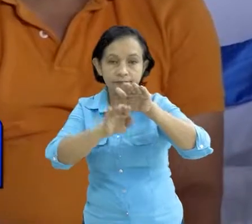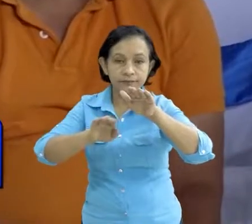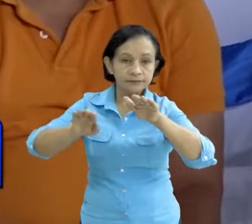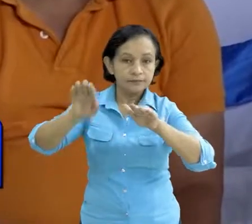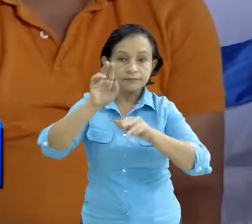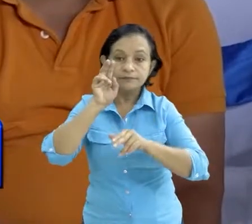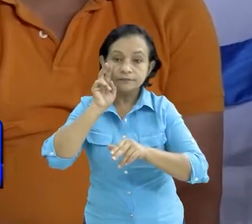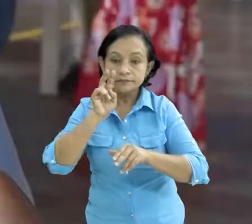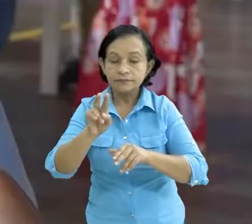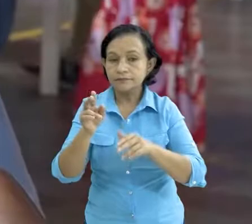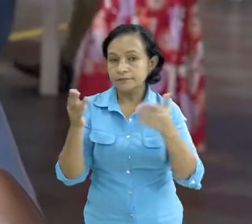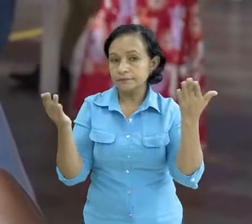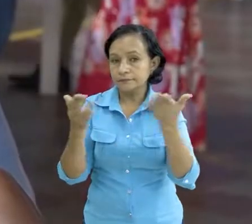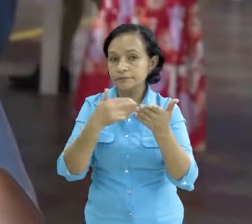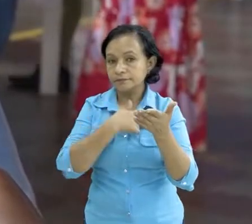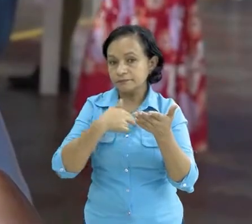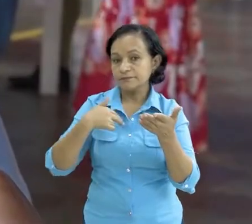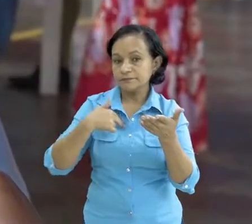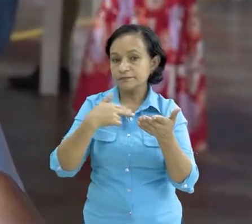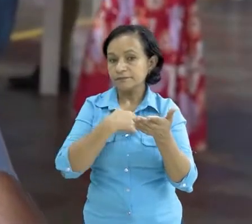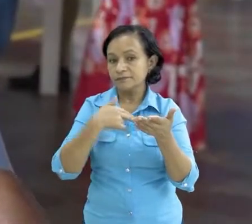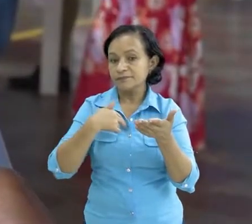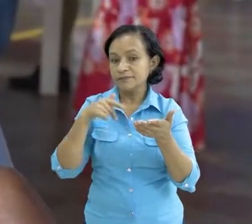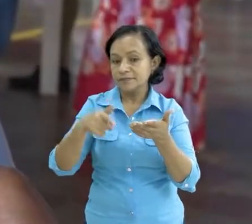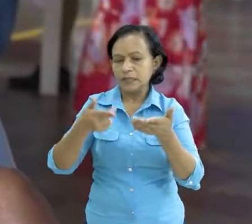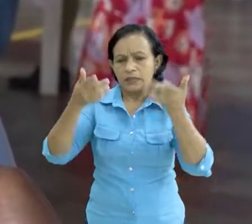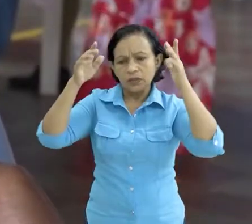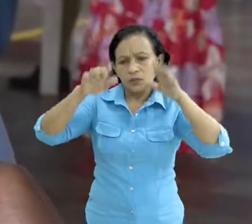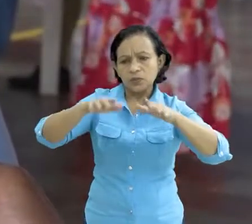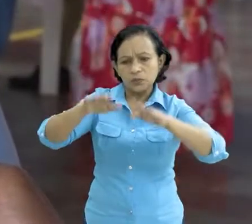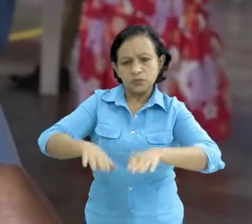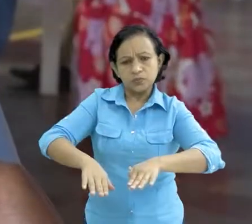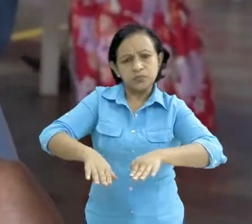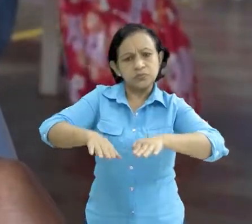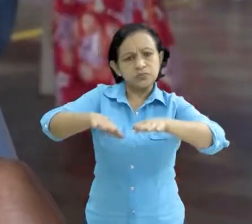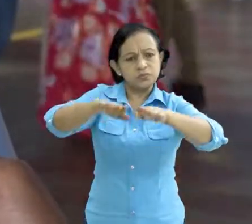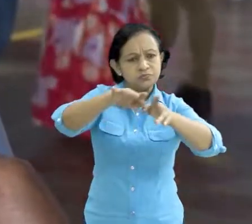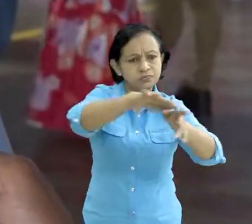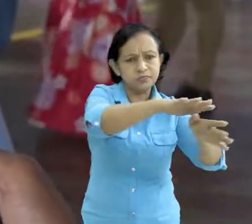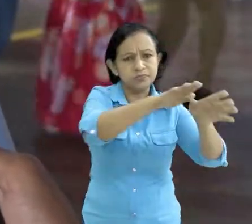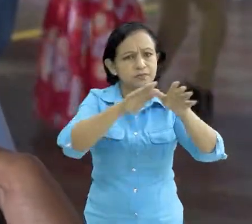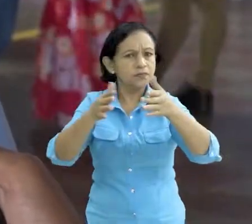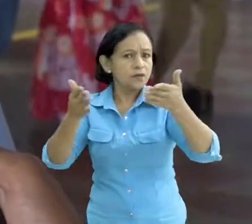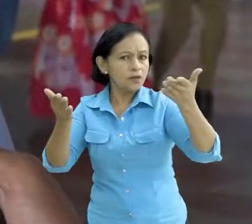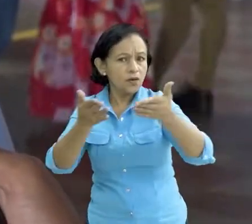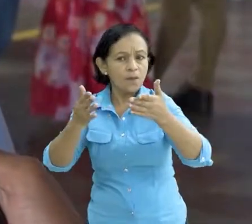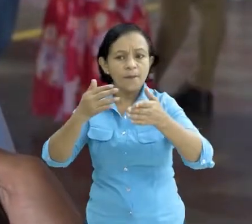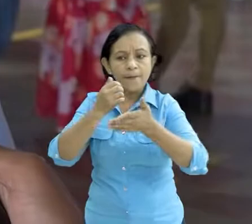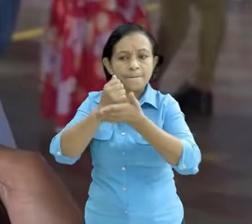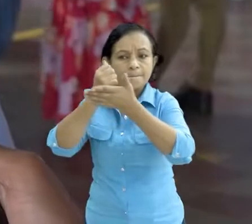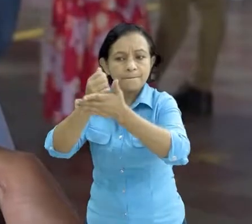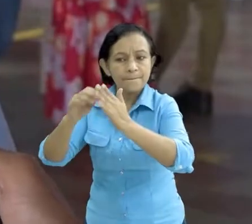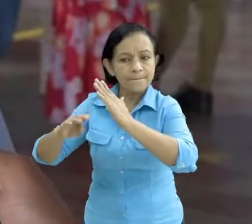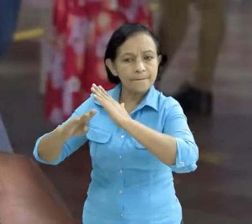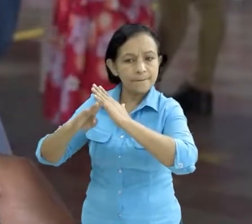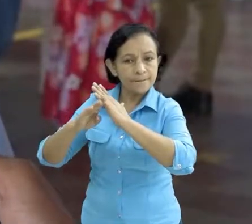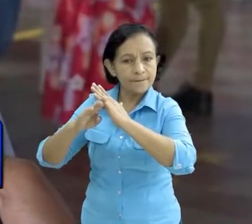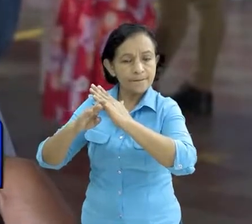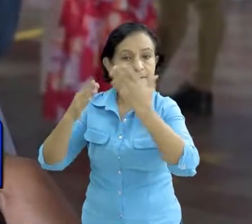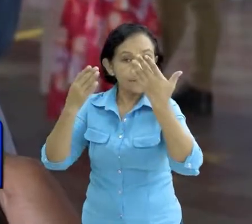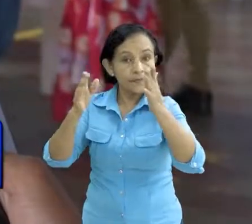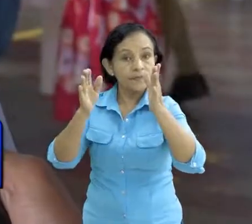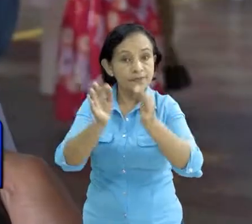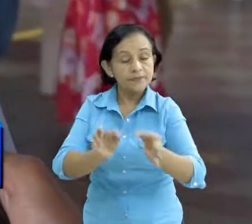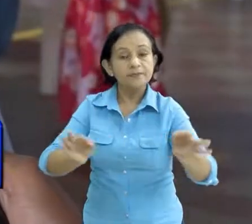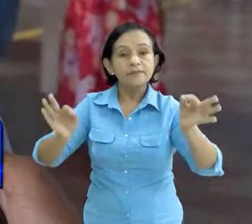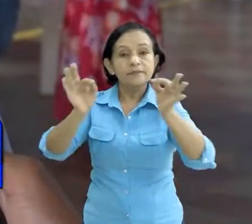como que se están produciendo recientemente las inundaciones sino también el como vamos a enfrentarlas y uno de los instrumentos